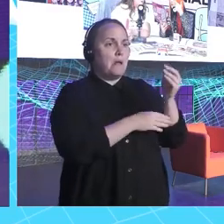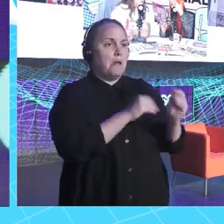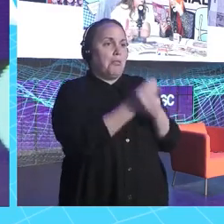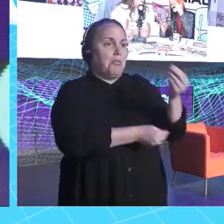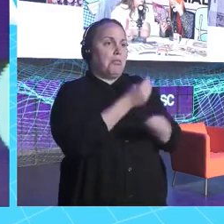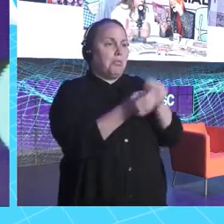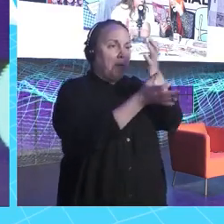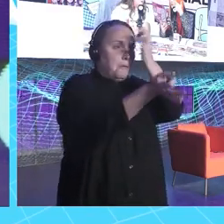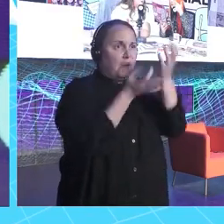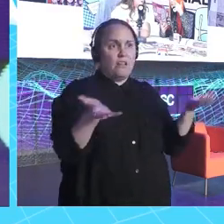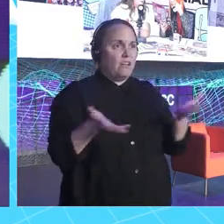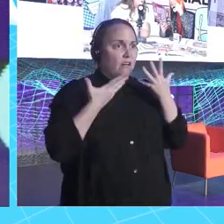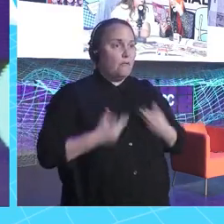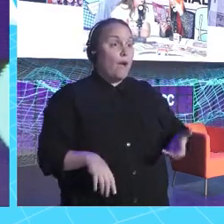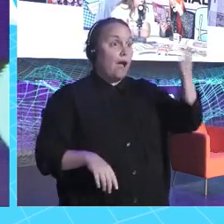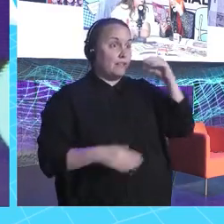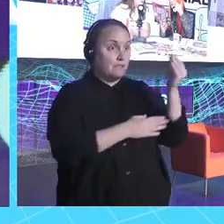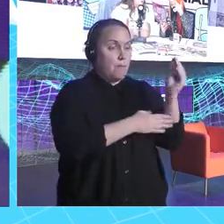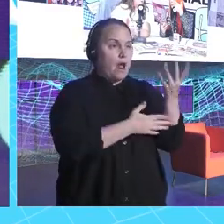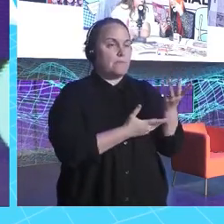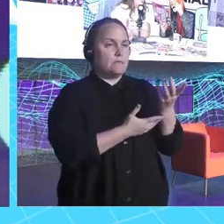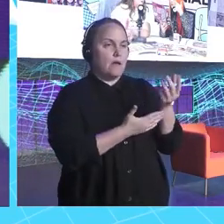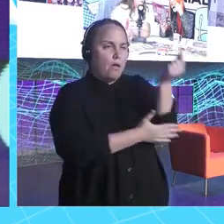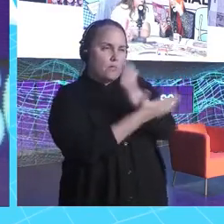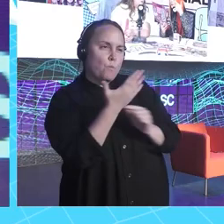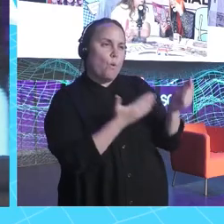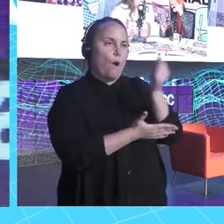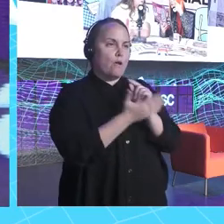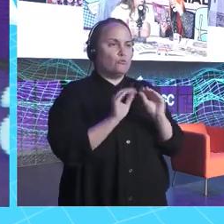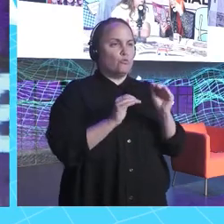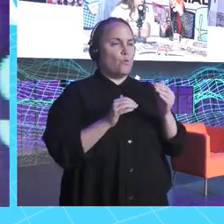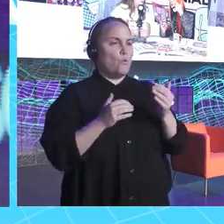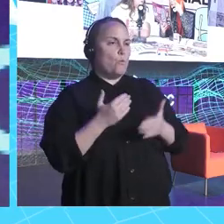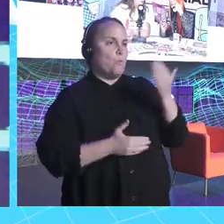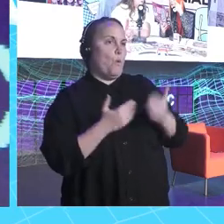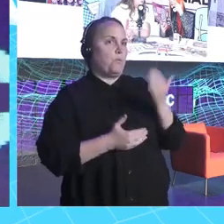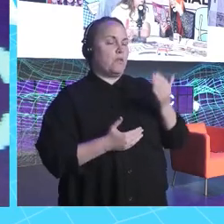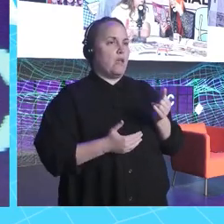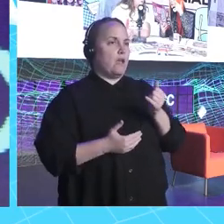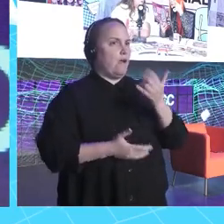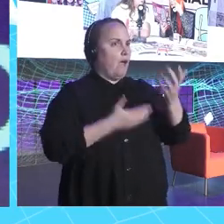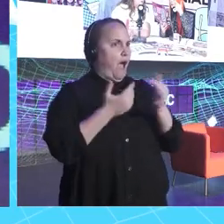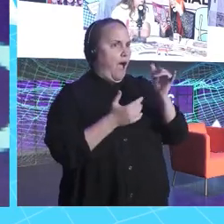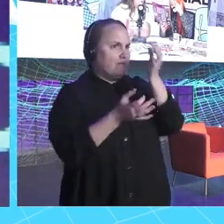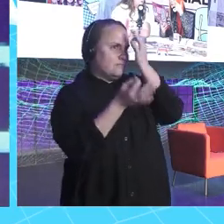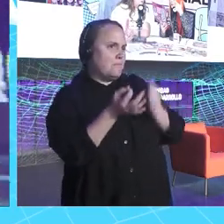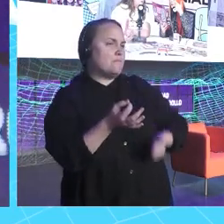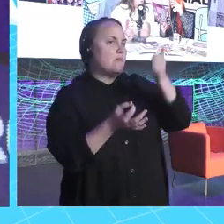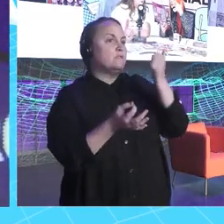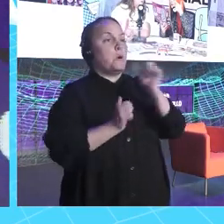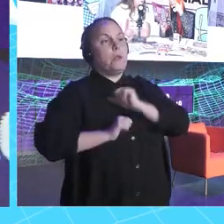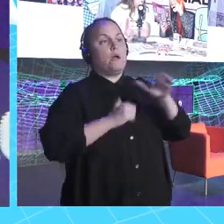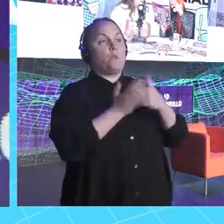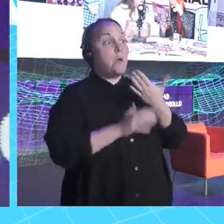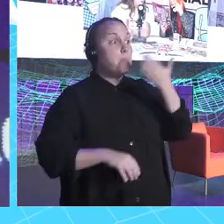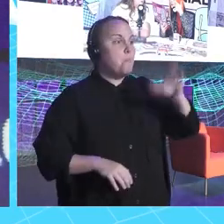Barbies. Esto es un bajón. Antes venían para dibujar, el diseño a tu moda, todo esto. como, yo no sé, cuando saquen una guapa